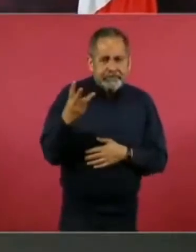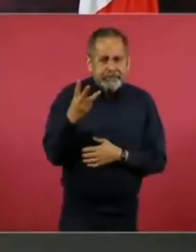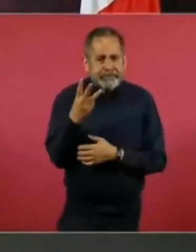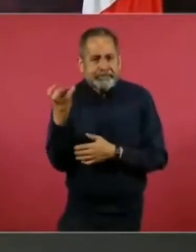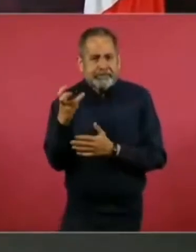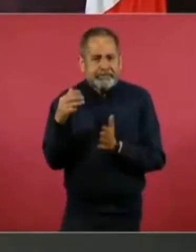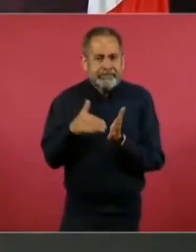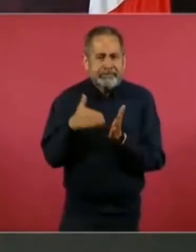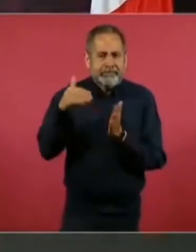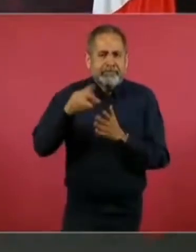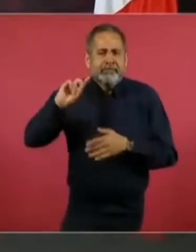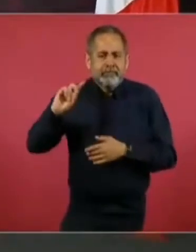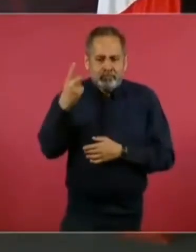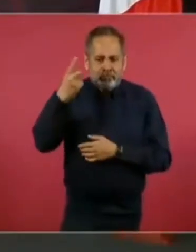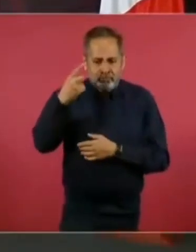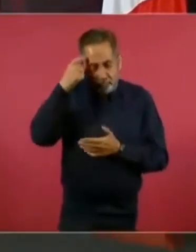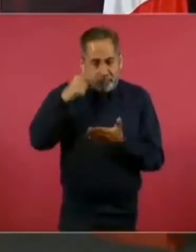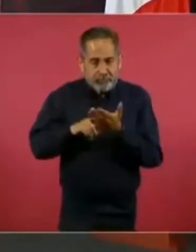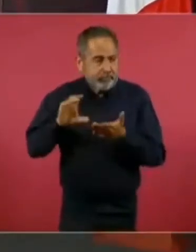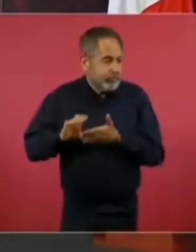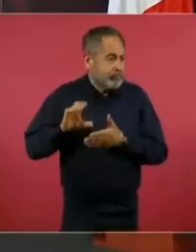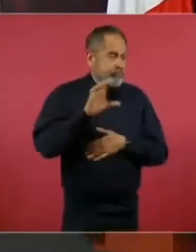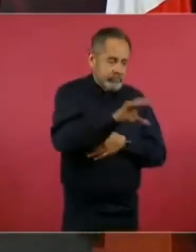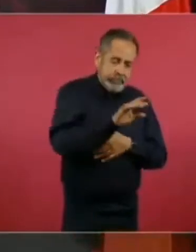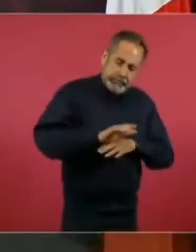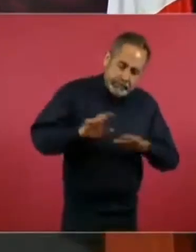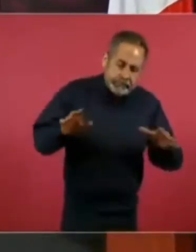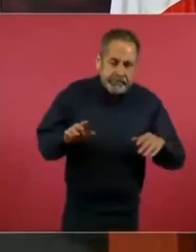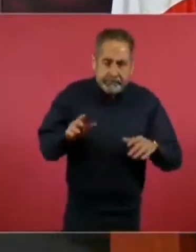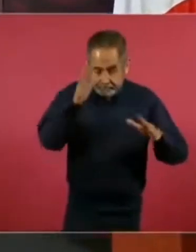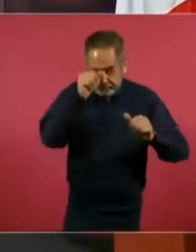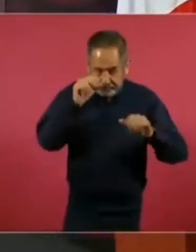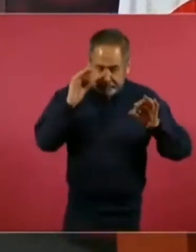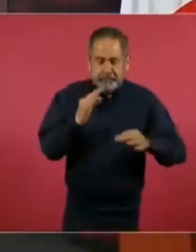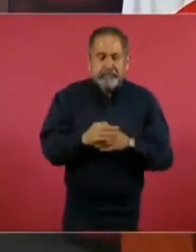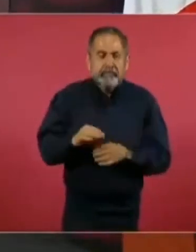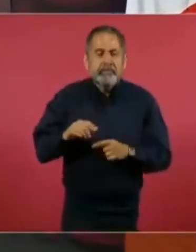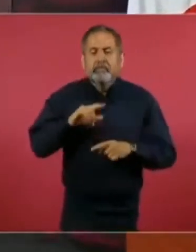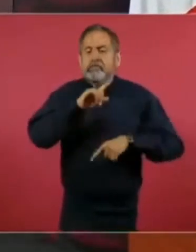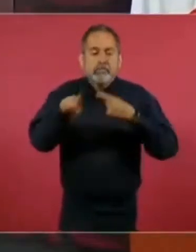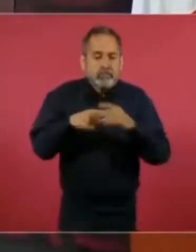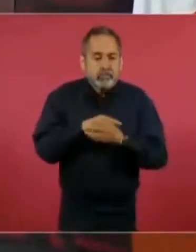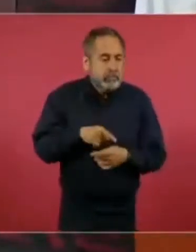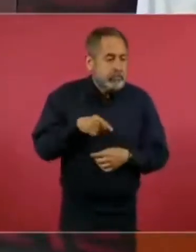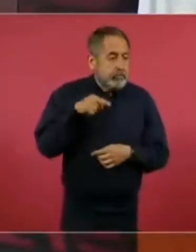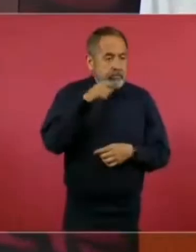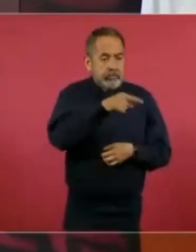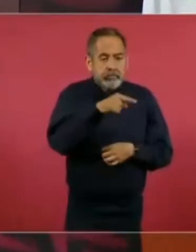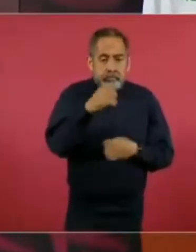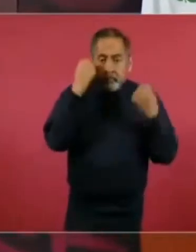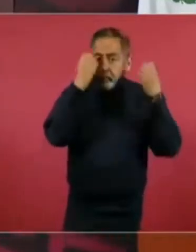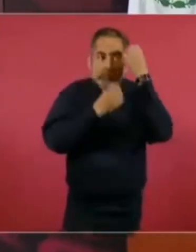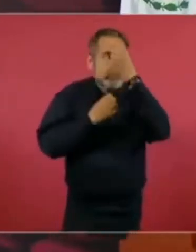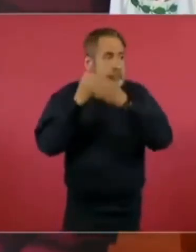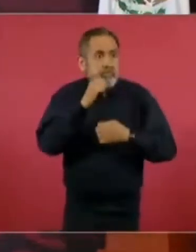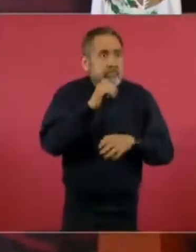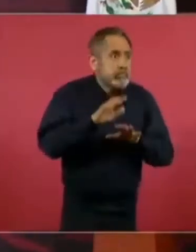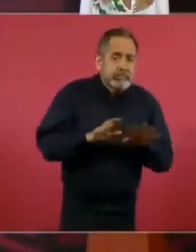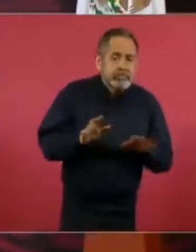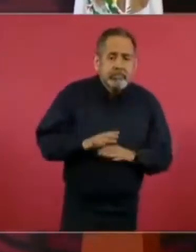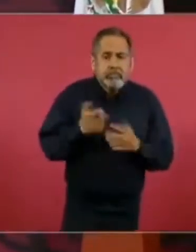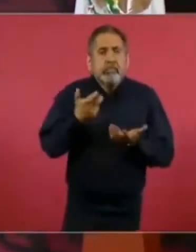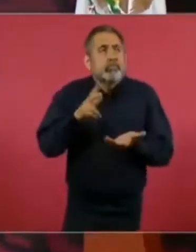y de repente, sin avalúo, les pagan 700